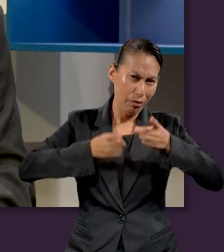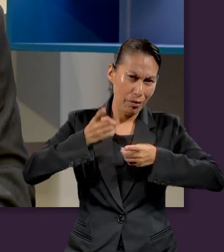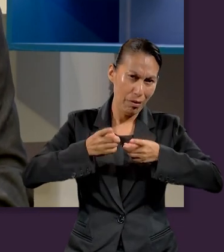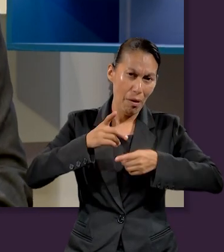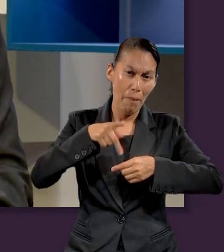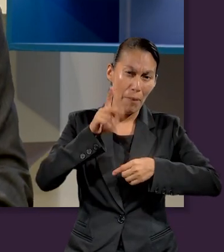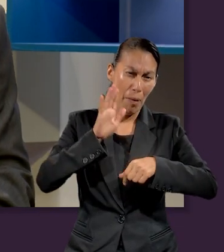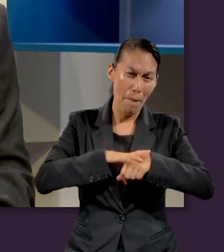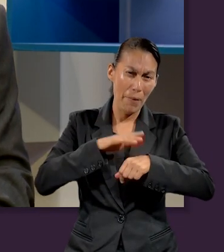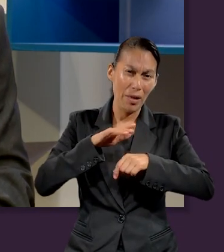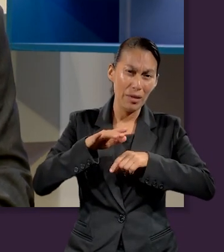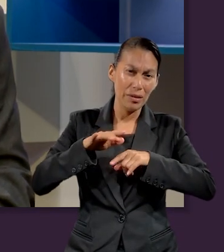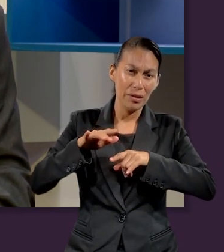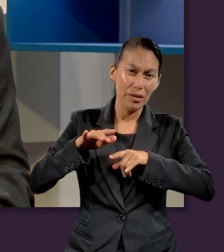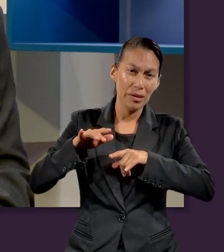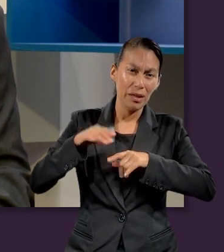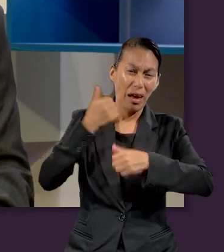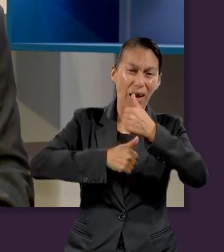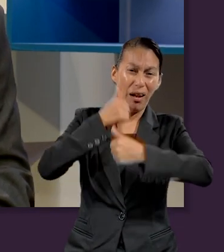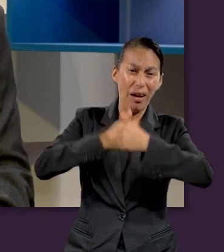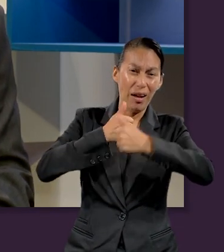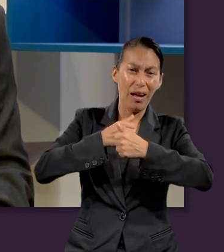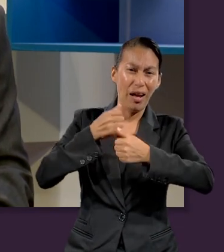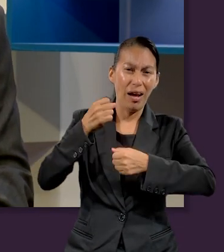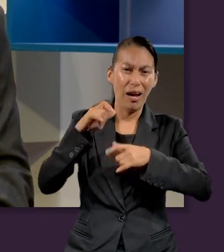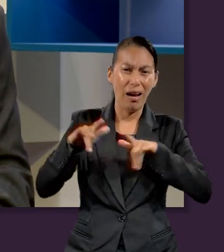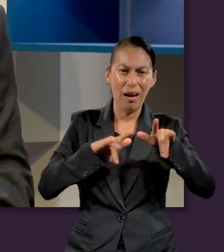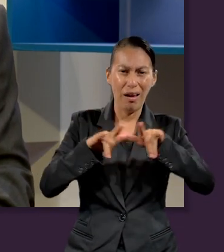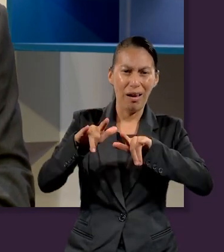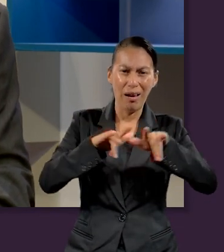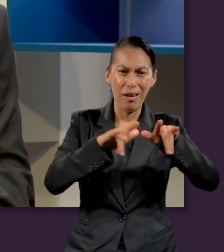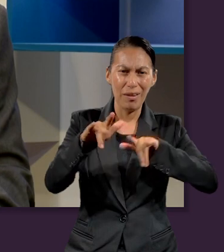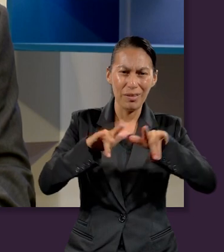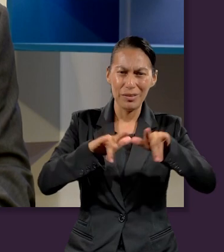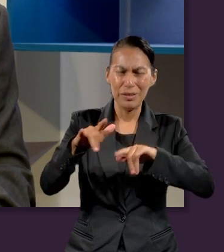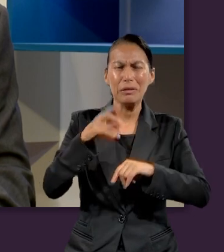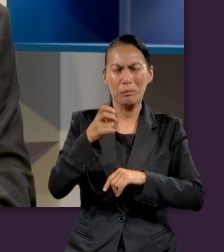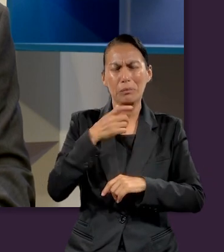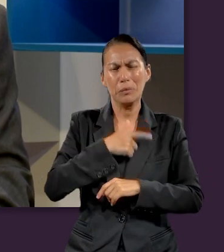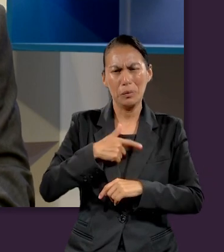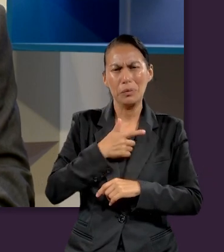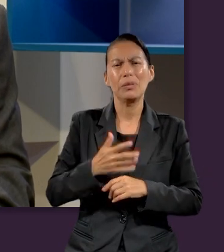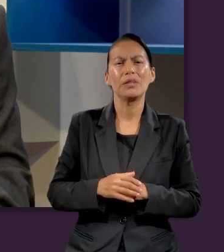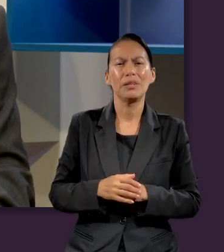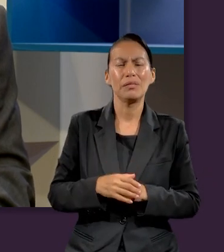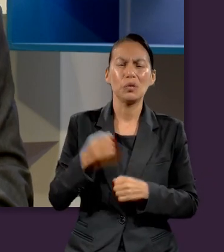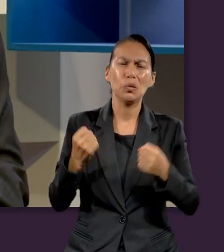deportes, pero me gustan también las carreras de la Fórmula 1, que por cierto están por